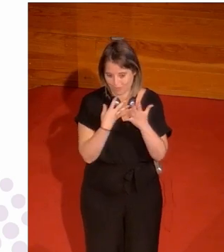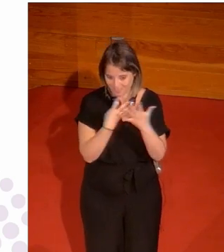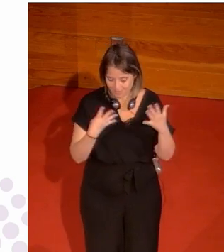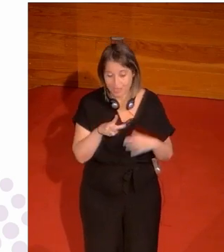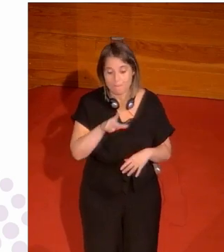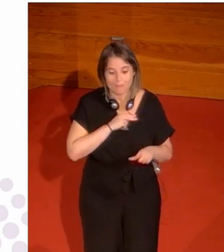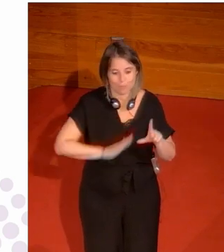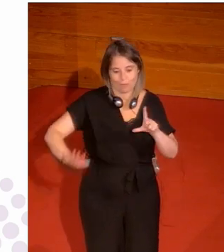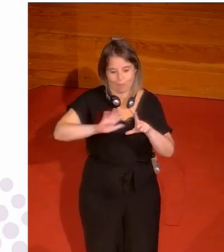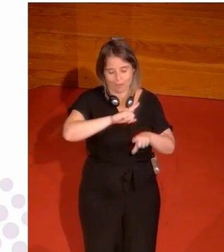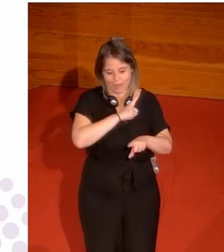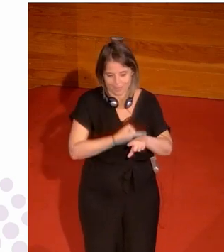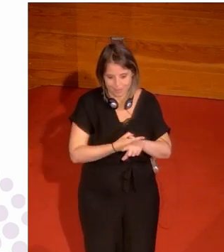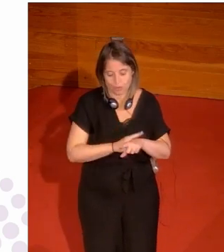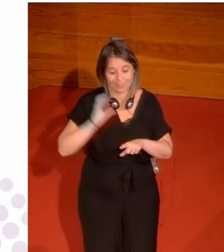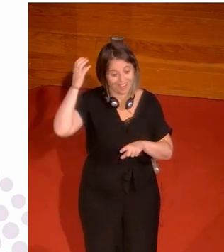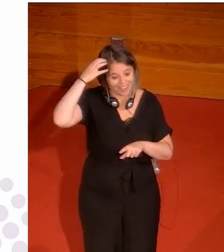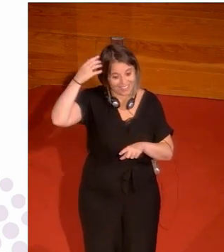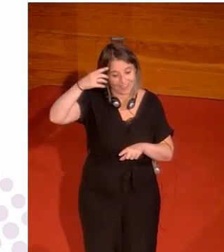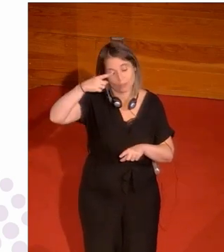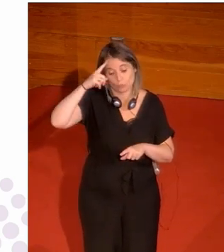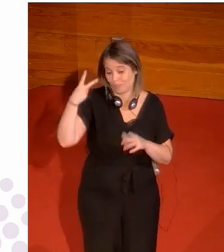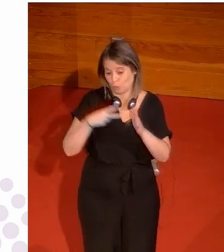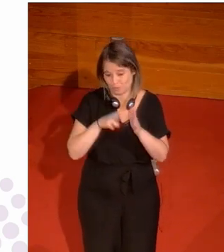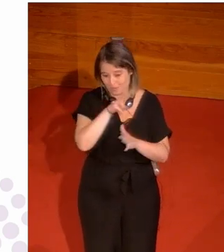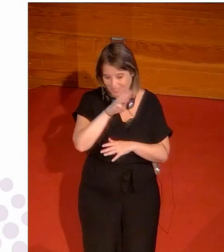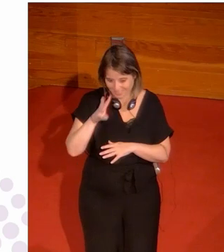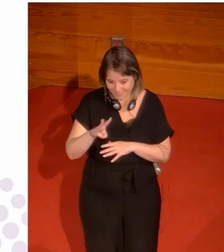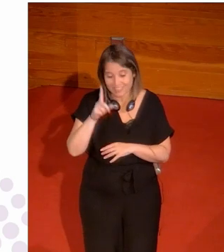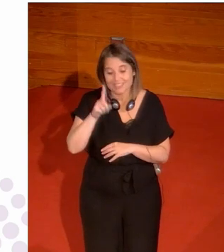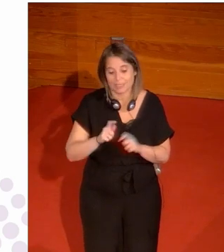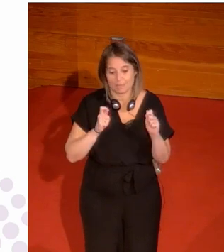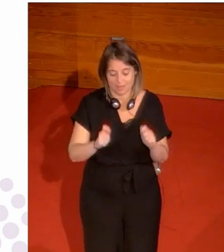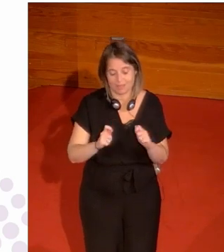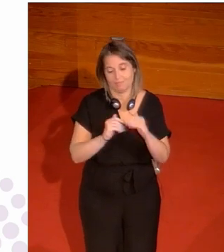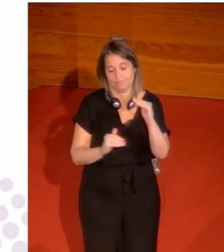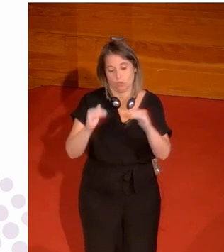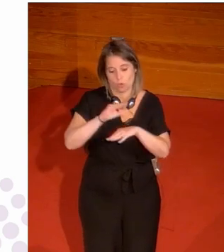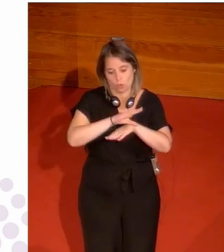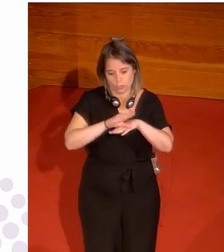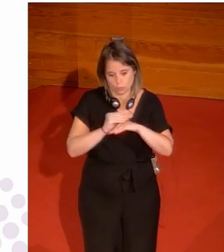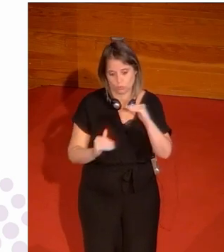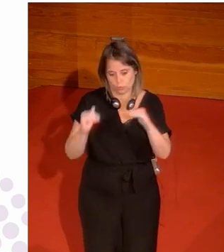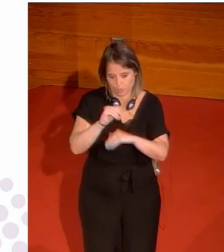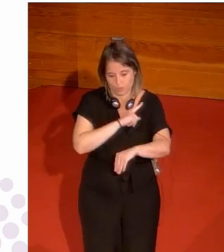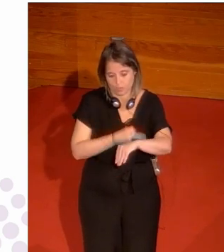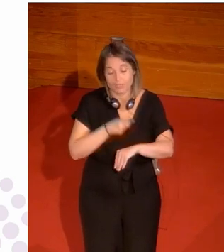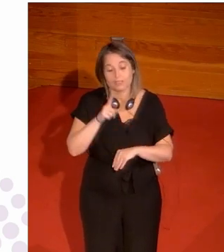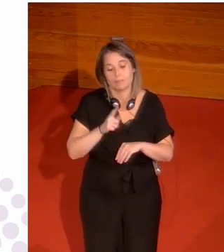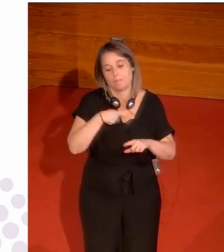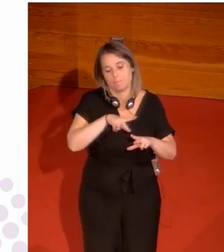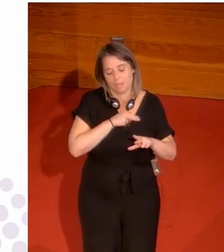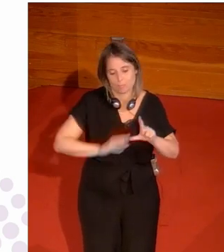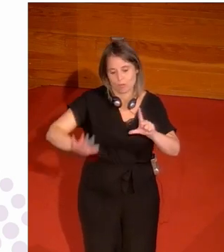Premio Nacional del Deporte Reina Sofía en 2023, también otorgado por el CSD, y recientemente el Premio Nacional de Televisión